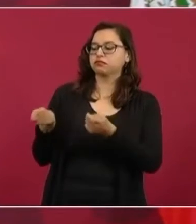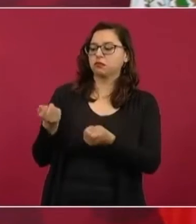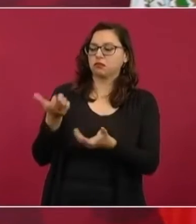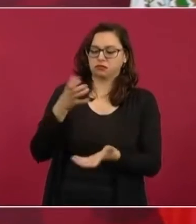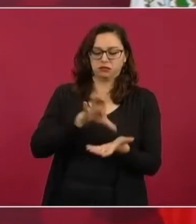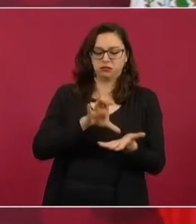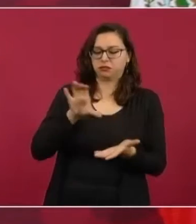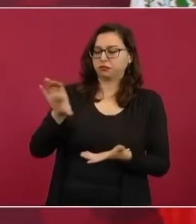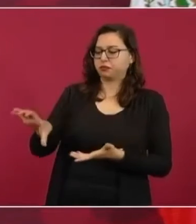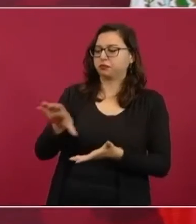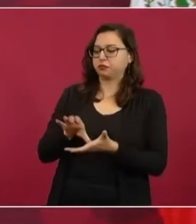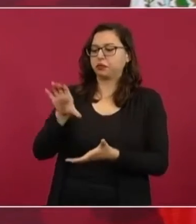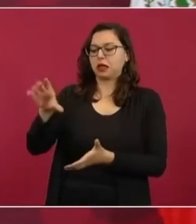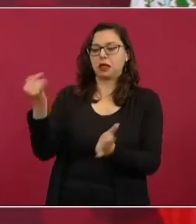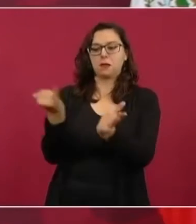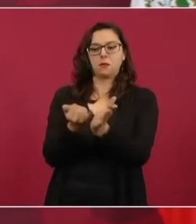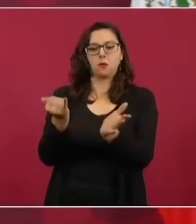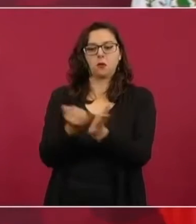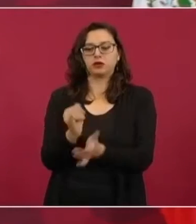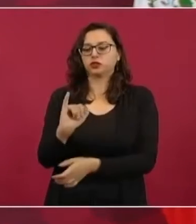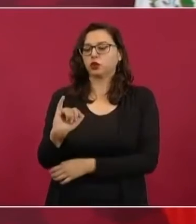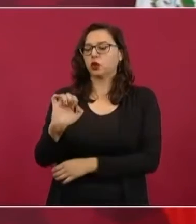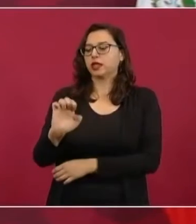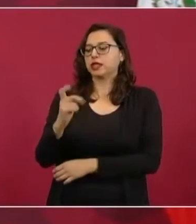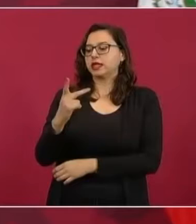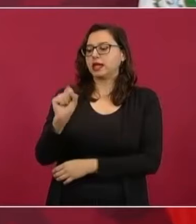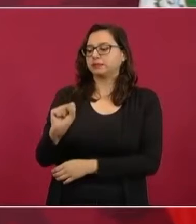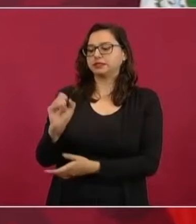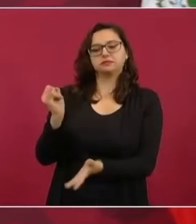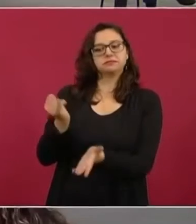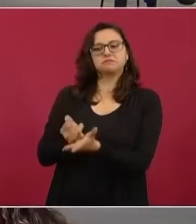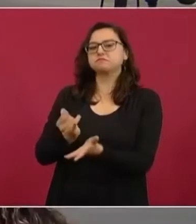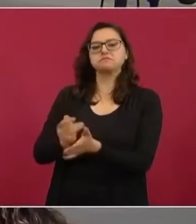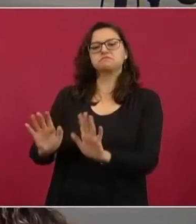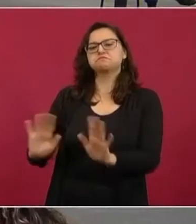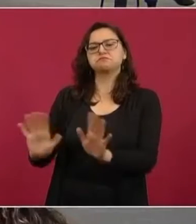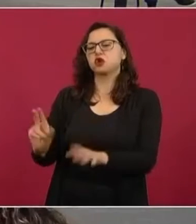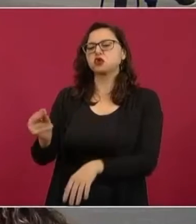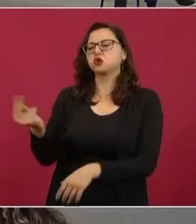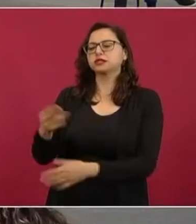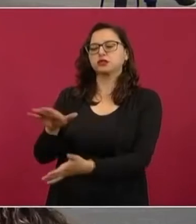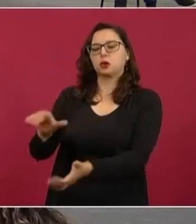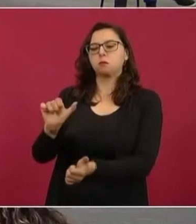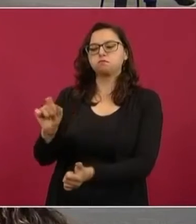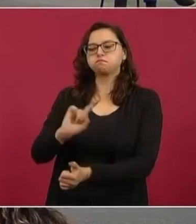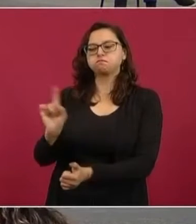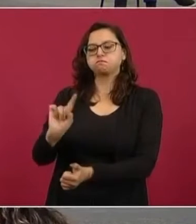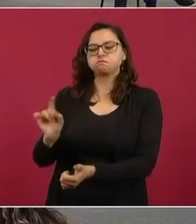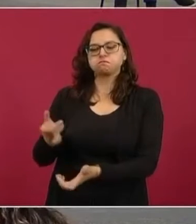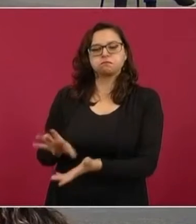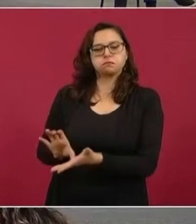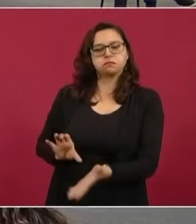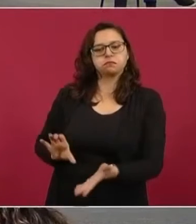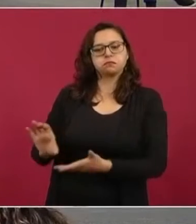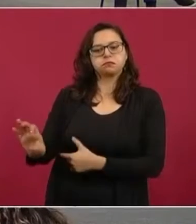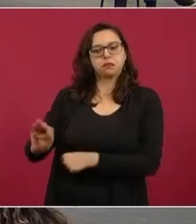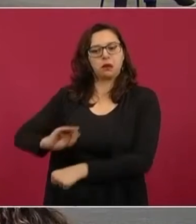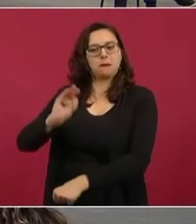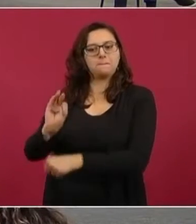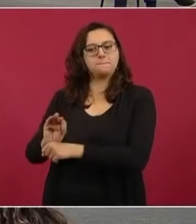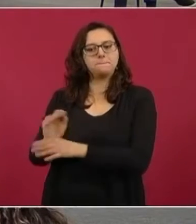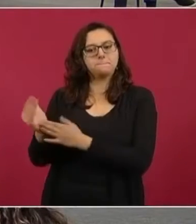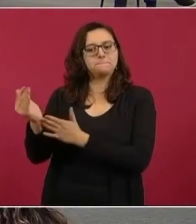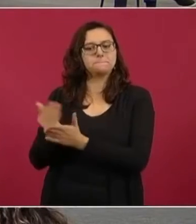no cobrar el IEPS, pero ¿qué ganamos además?